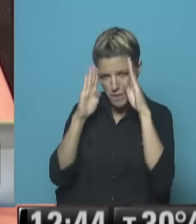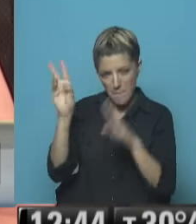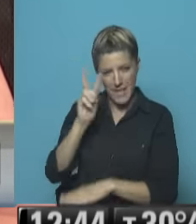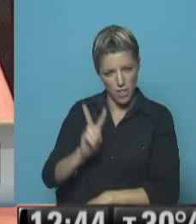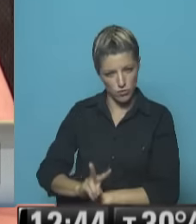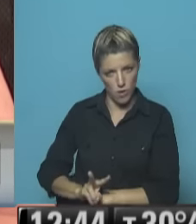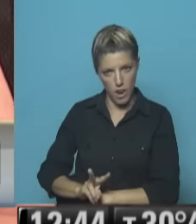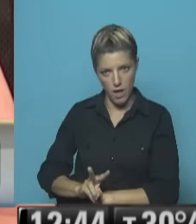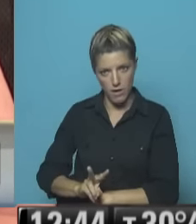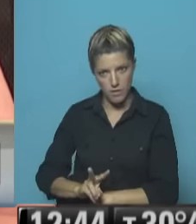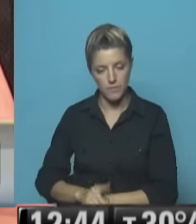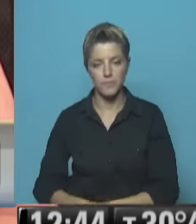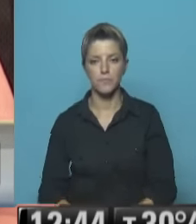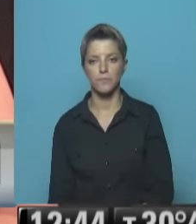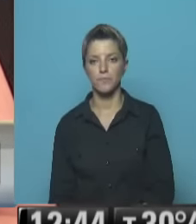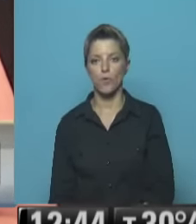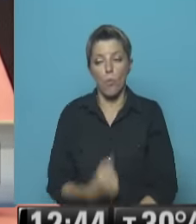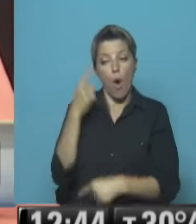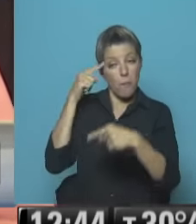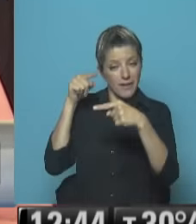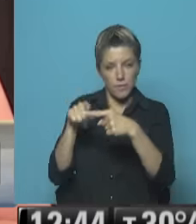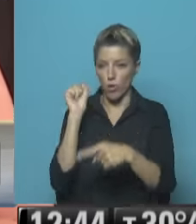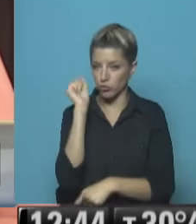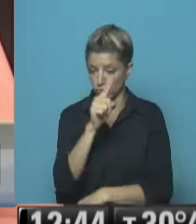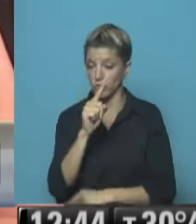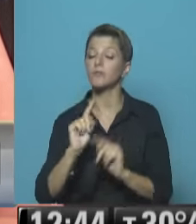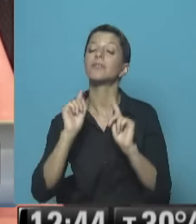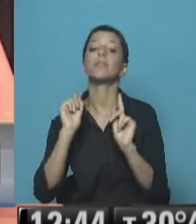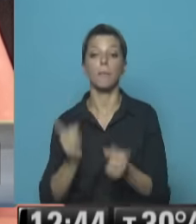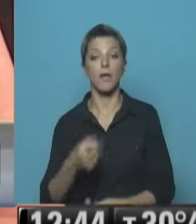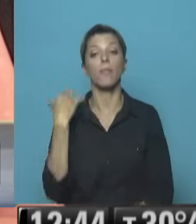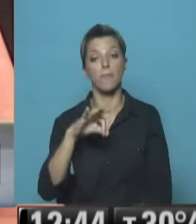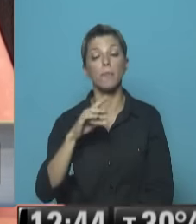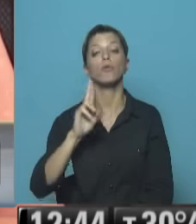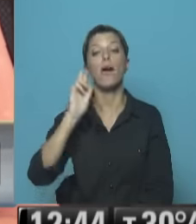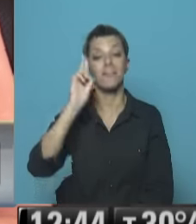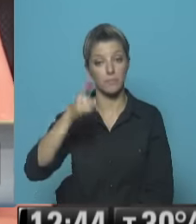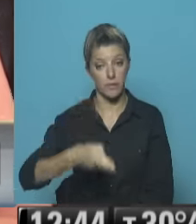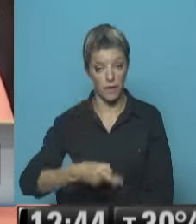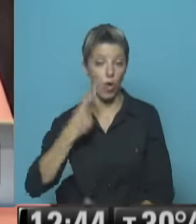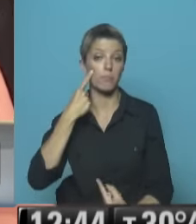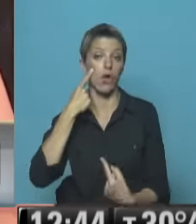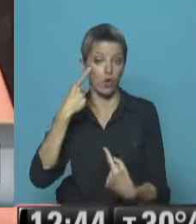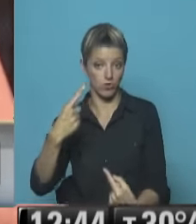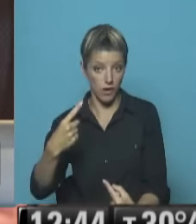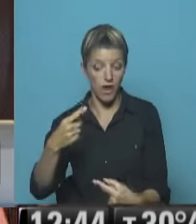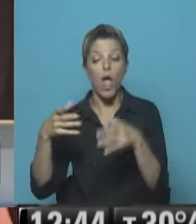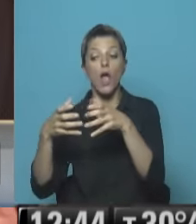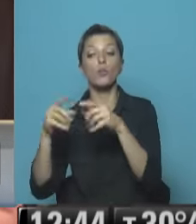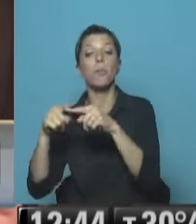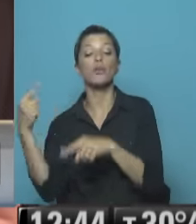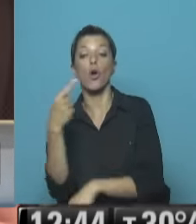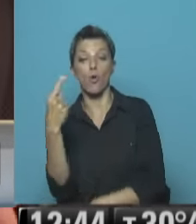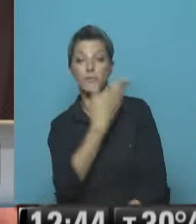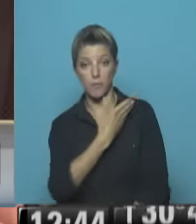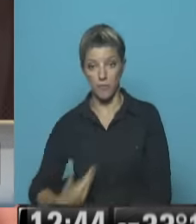En parte me parece Que hay que Reconocer También Algo que La oposición Estaba diciendo Y era que iba a